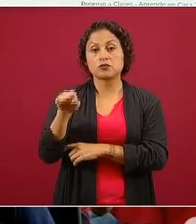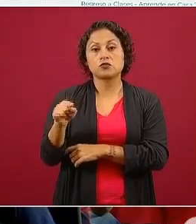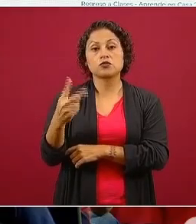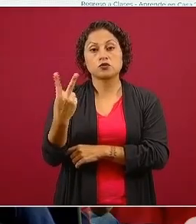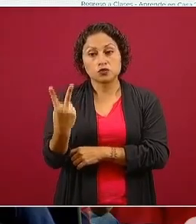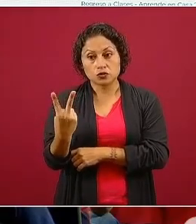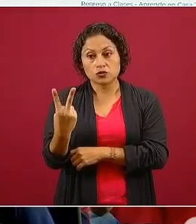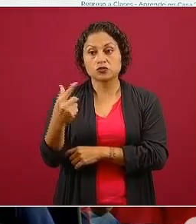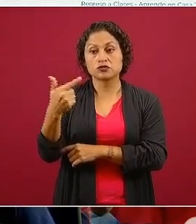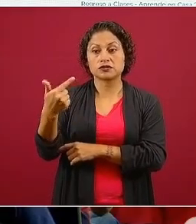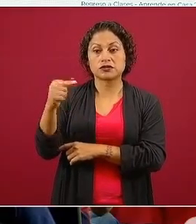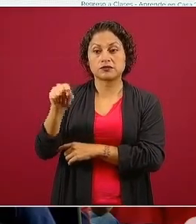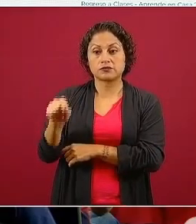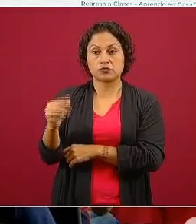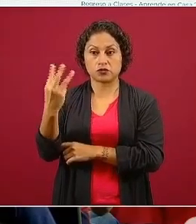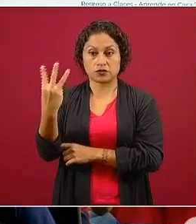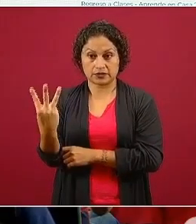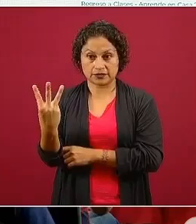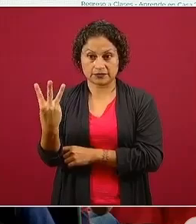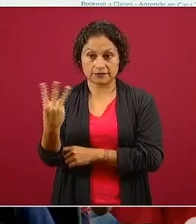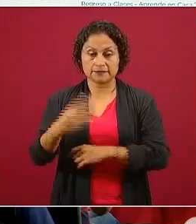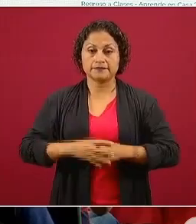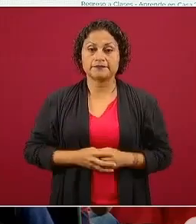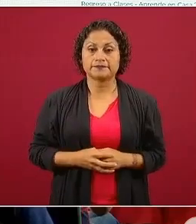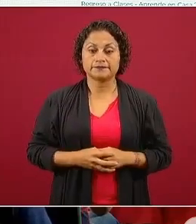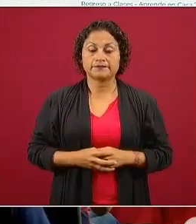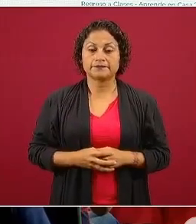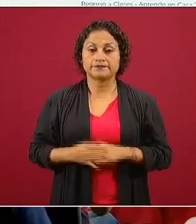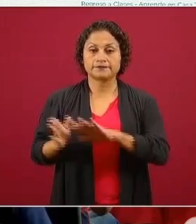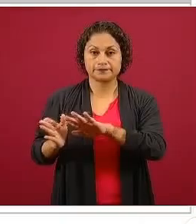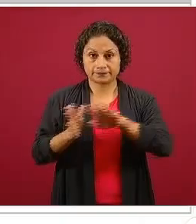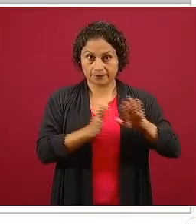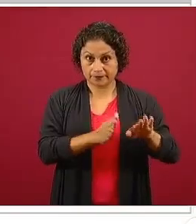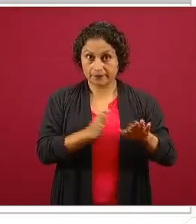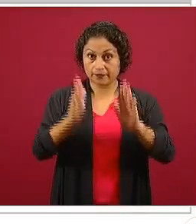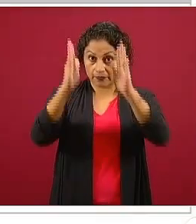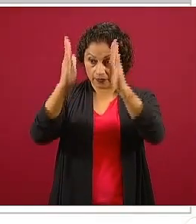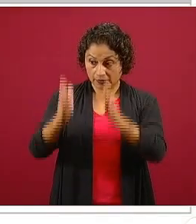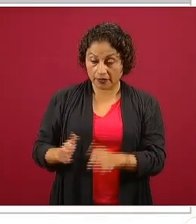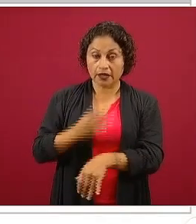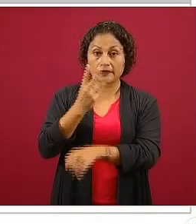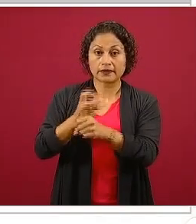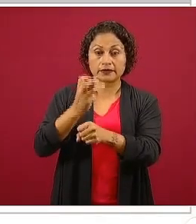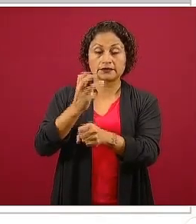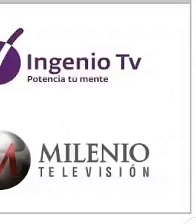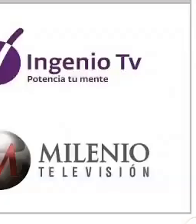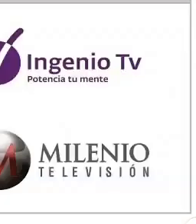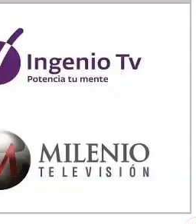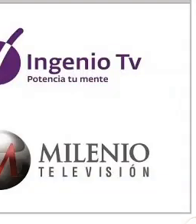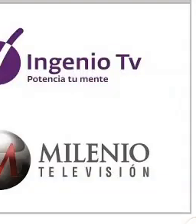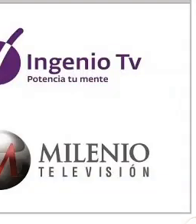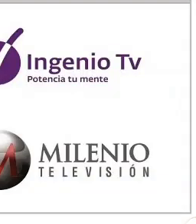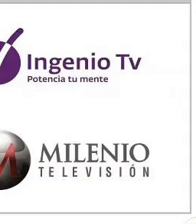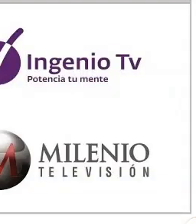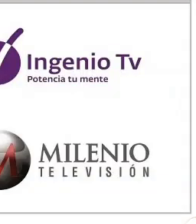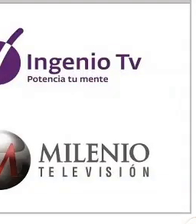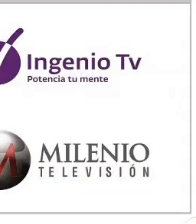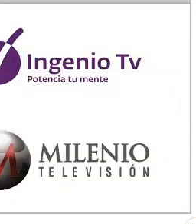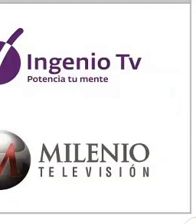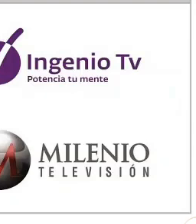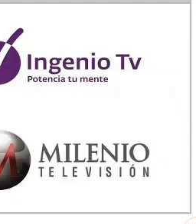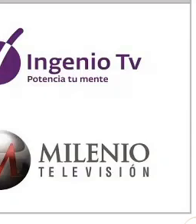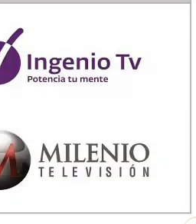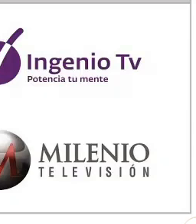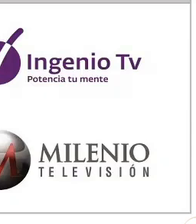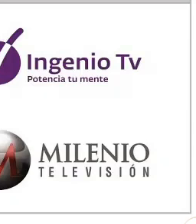.3. En el caso de secundaria, estamos hablando de la cadena tres, vamos a tener el canal 3